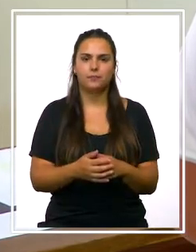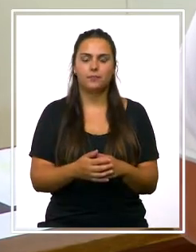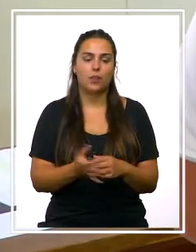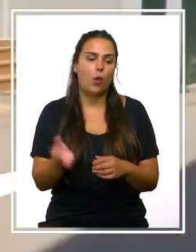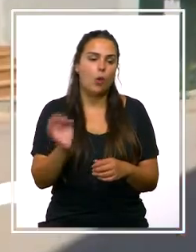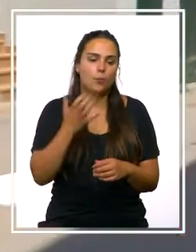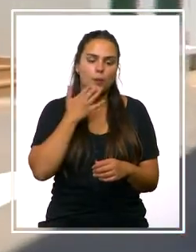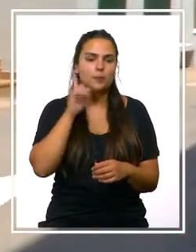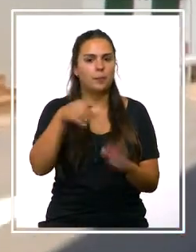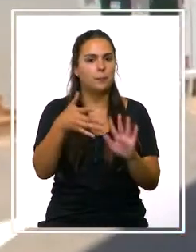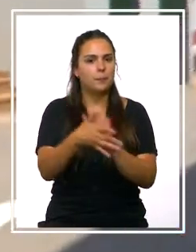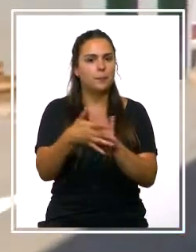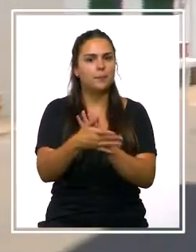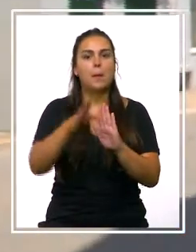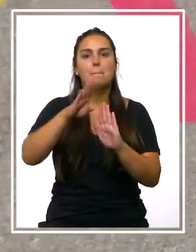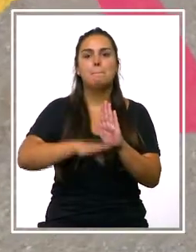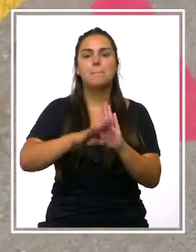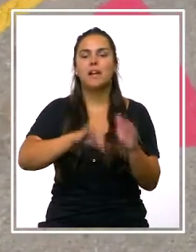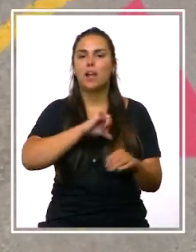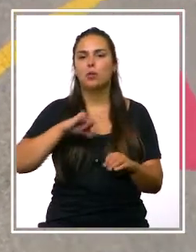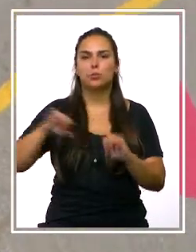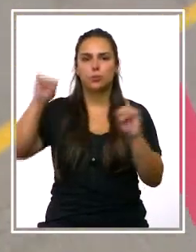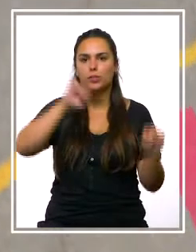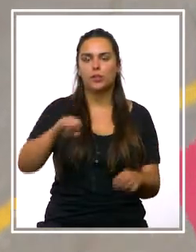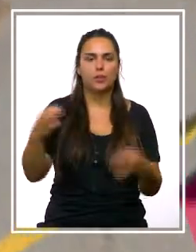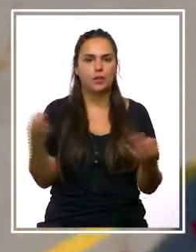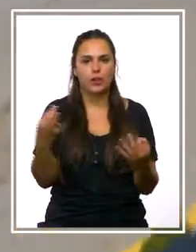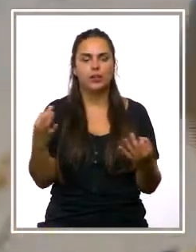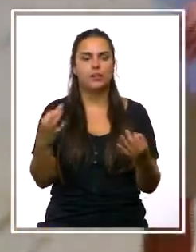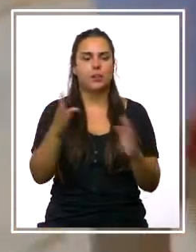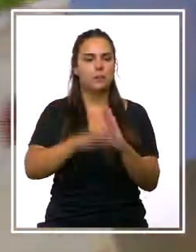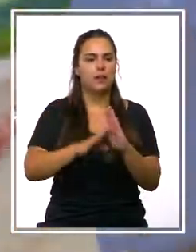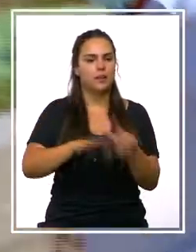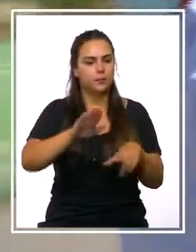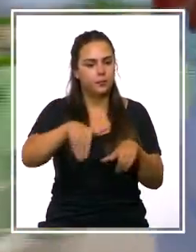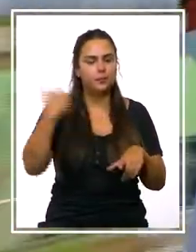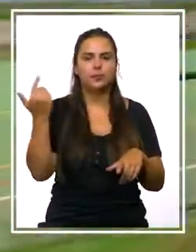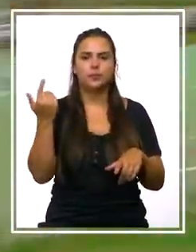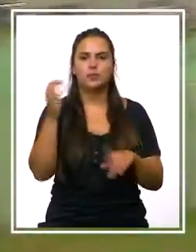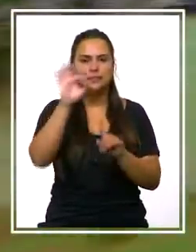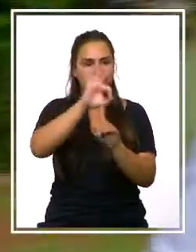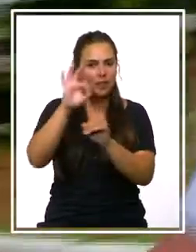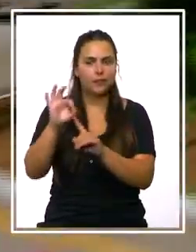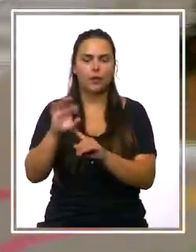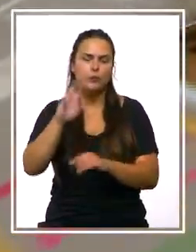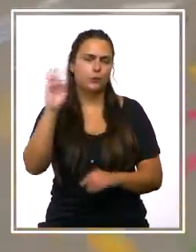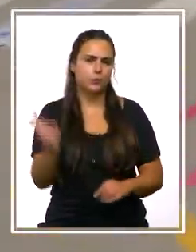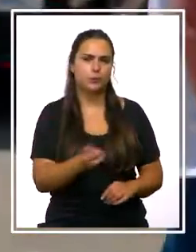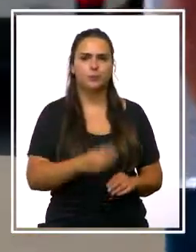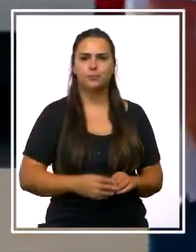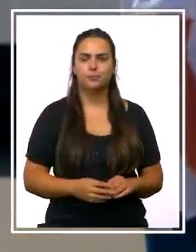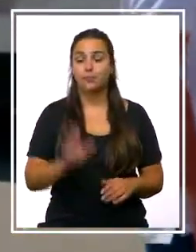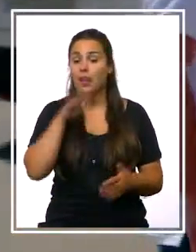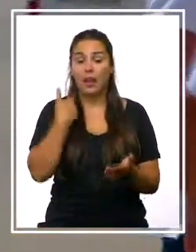hasta, bueno, explicarles lo que son los planes de autoprotección, de planes de evacuación, señalizaciones y demás.